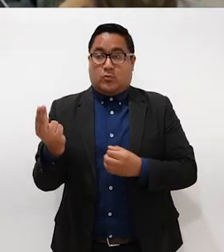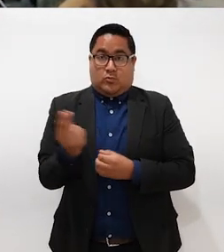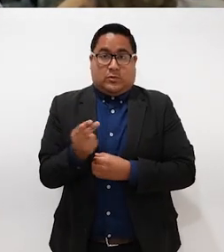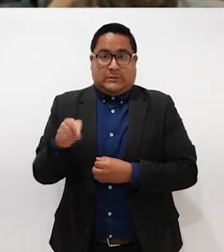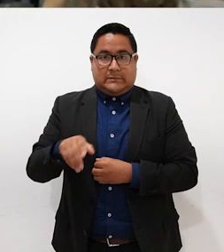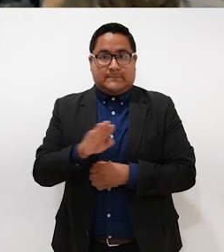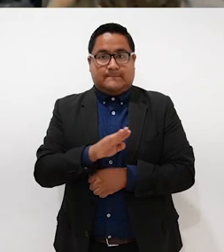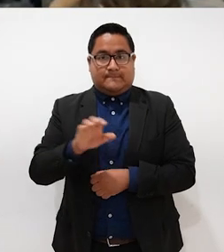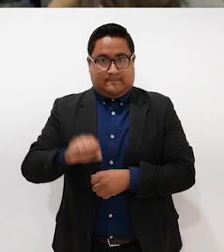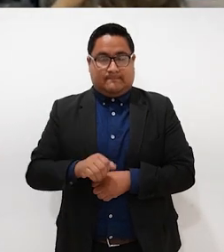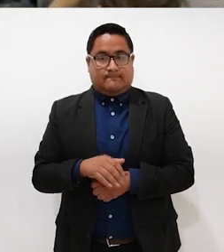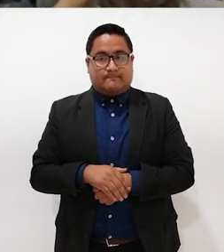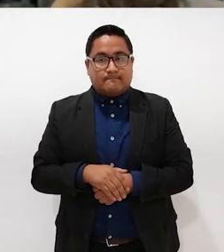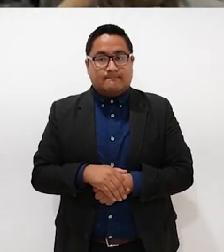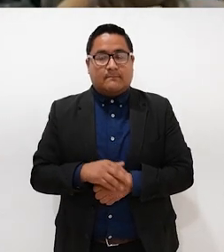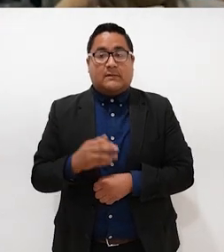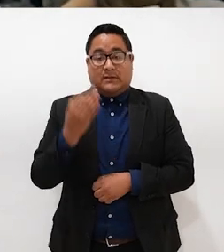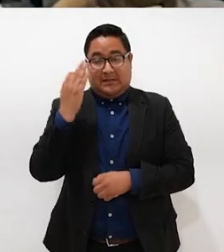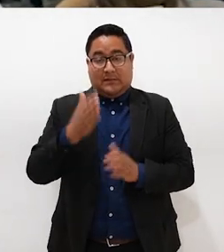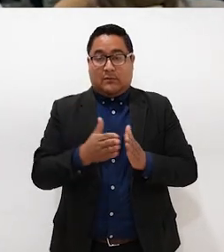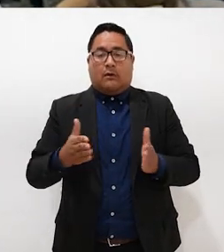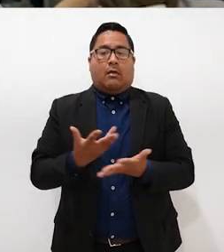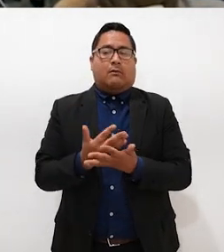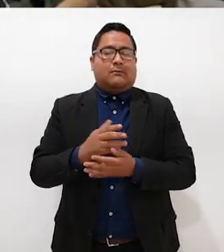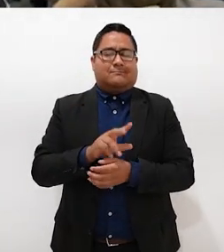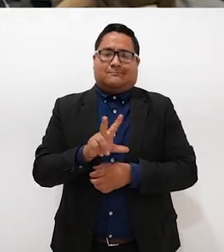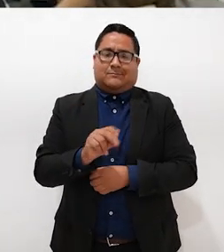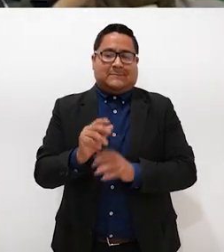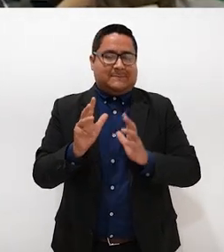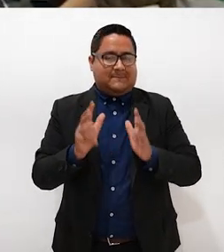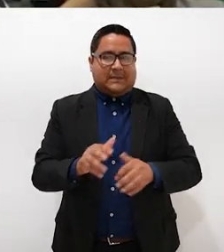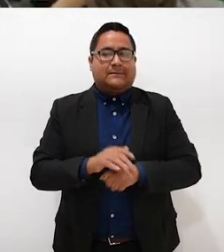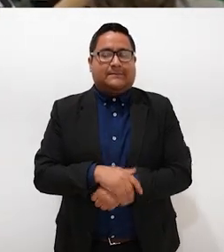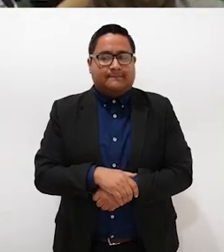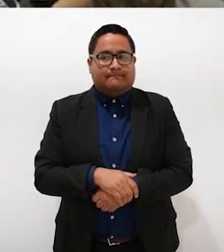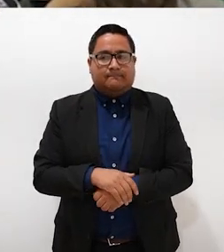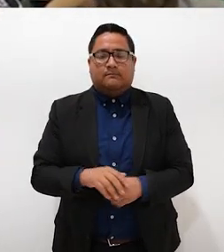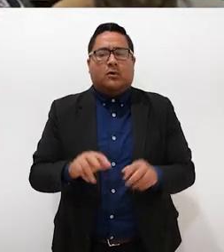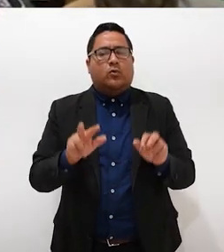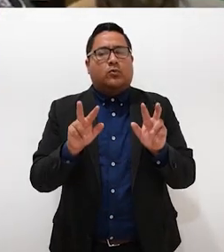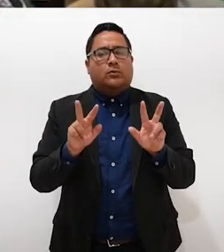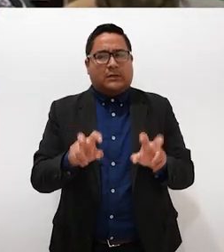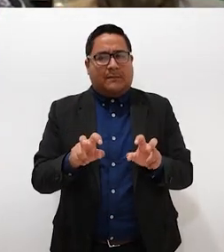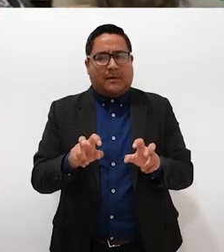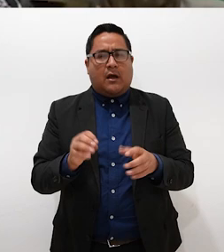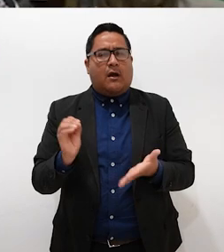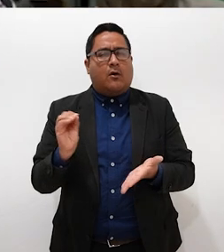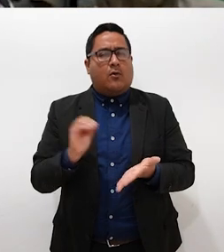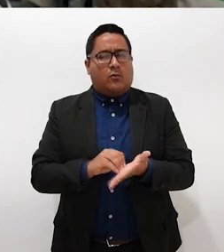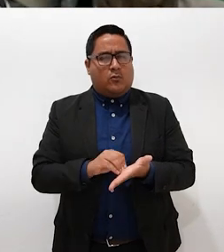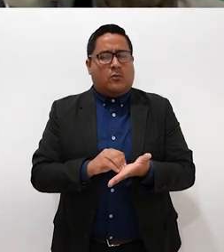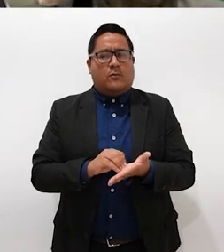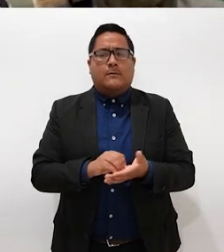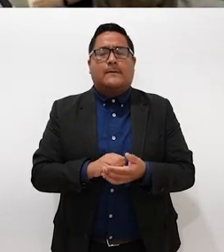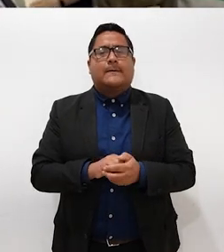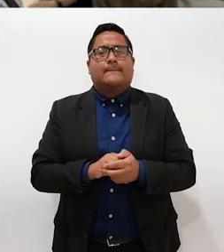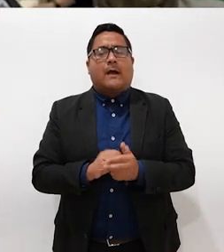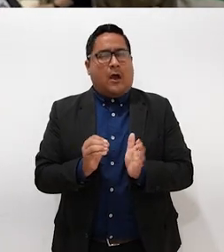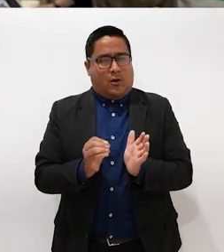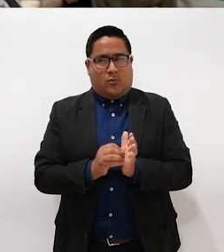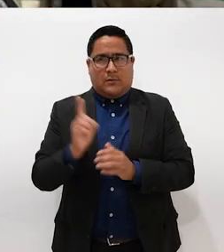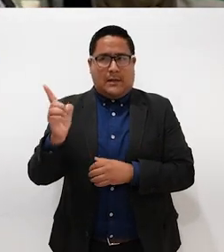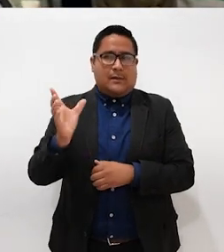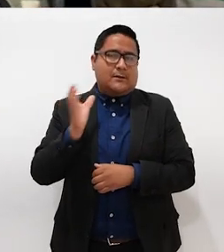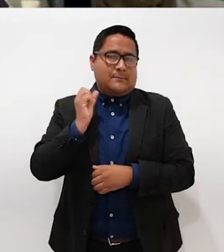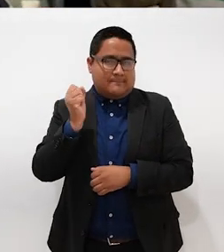Baja California Sur y que no tenemos más tiempo que esperar. En cuanto a los temas que están todavía en la Cámara de